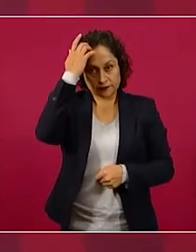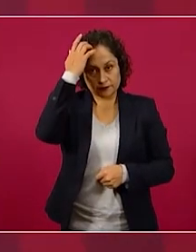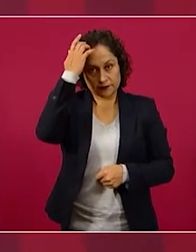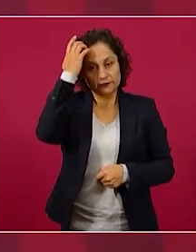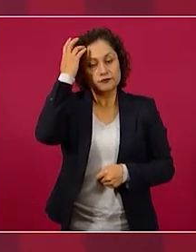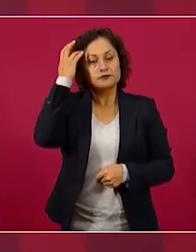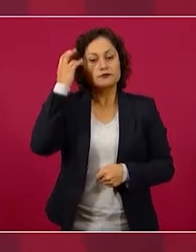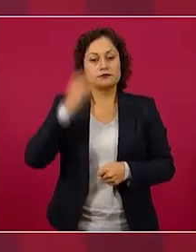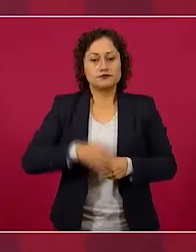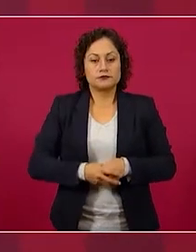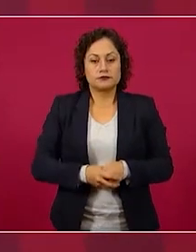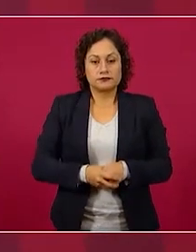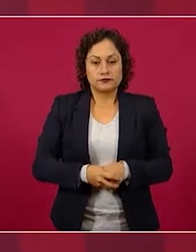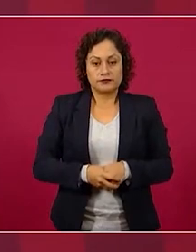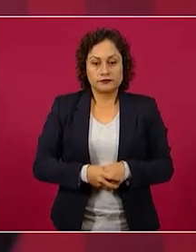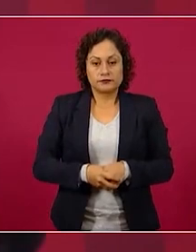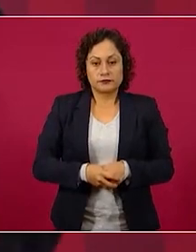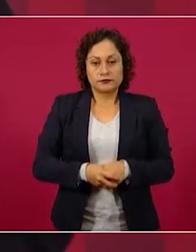le agradezco mucho